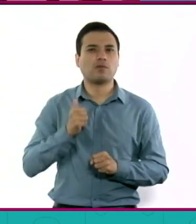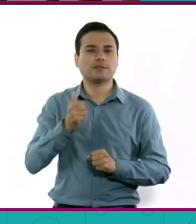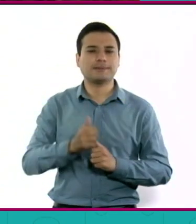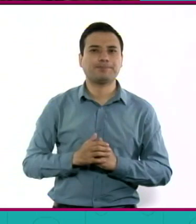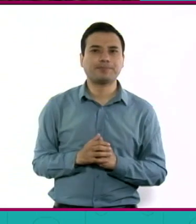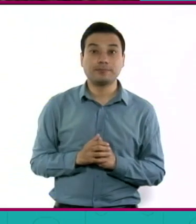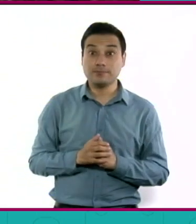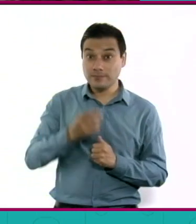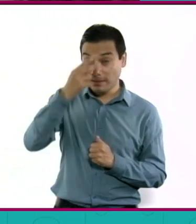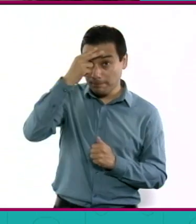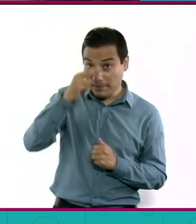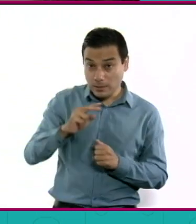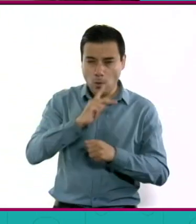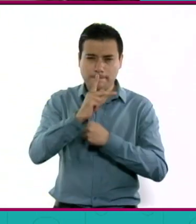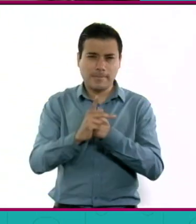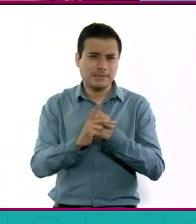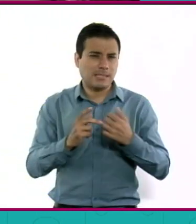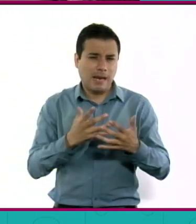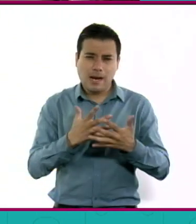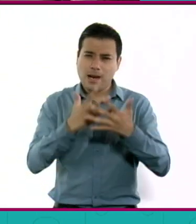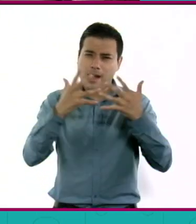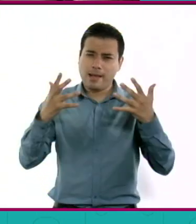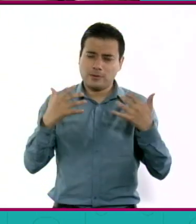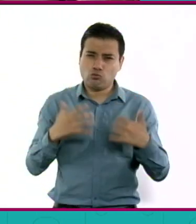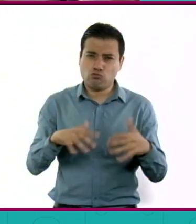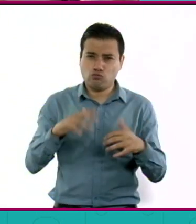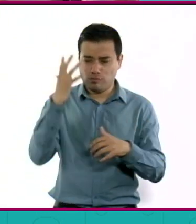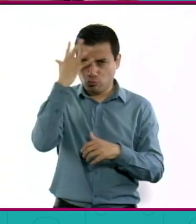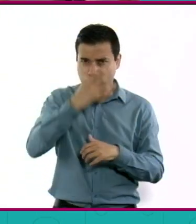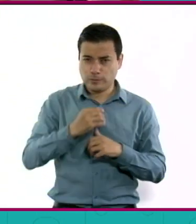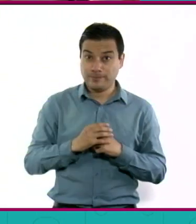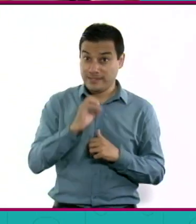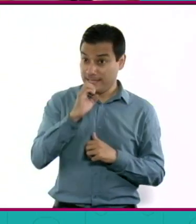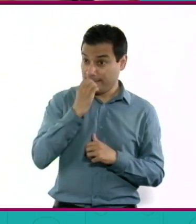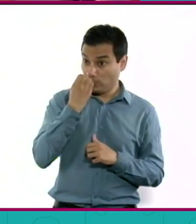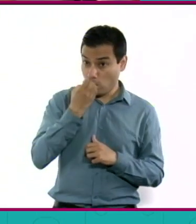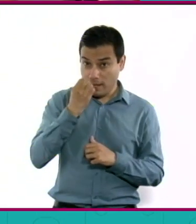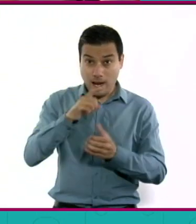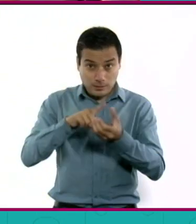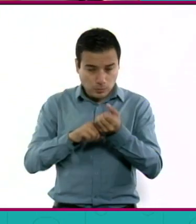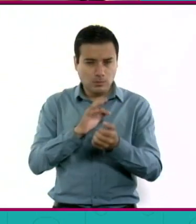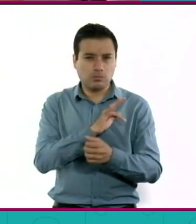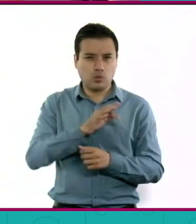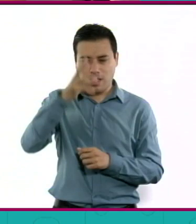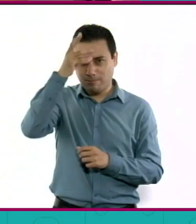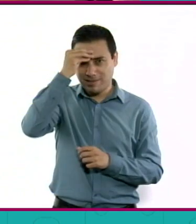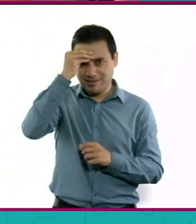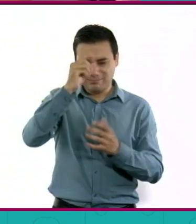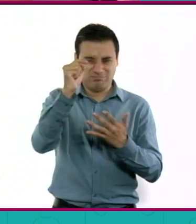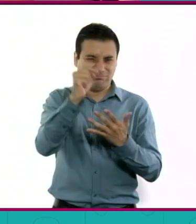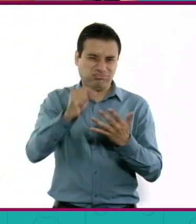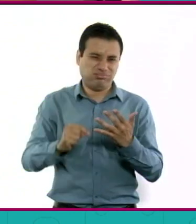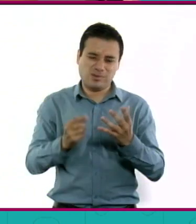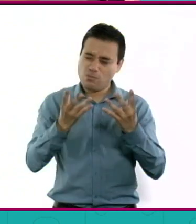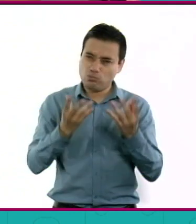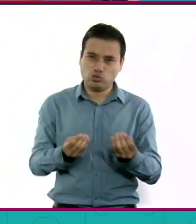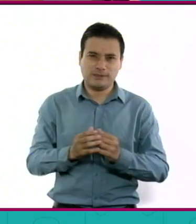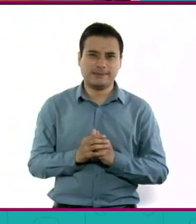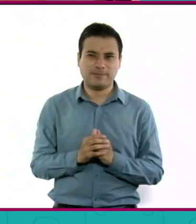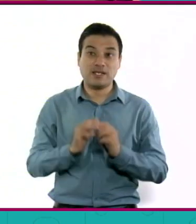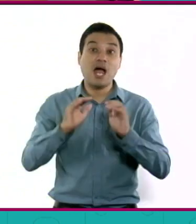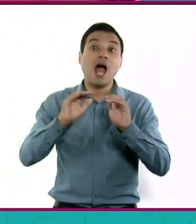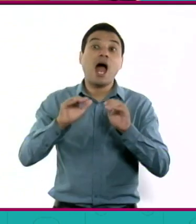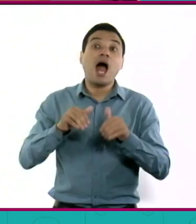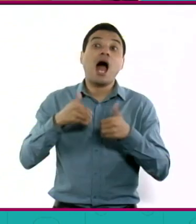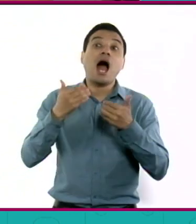país gigante y maravilloso y es en la escuela en donde aprendemos muchísimas cosas y que fuera de la escuela, yo